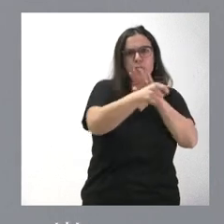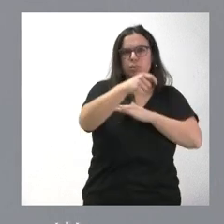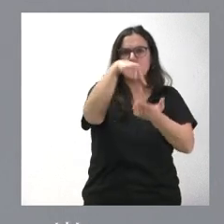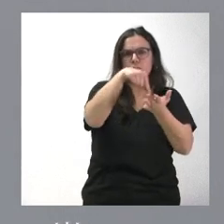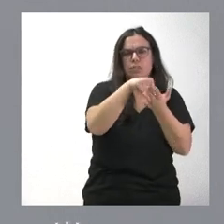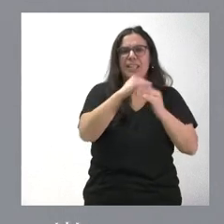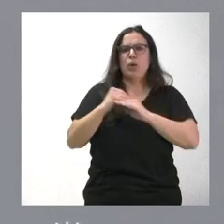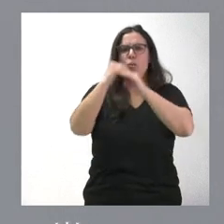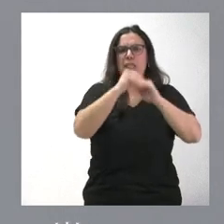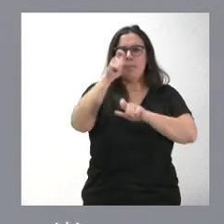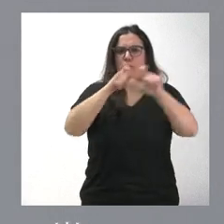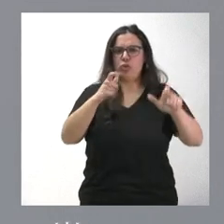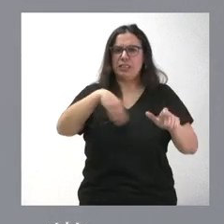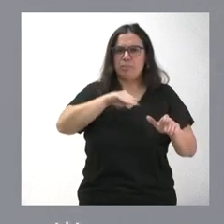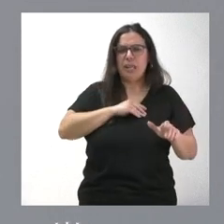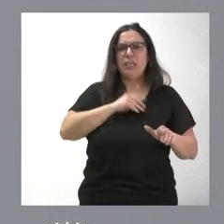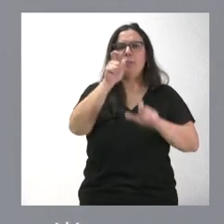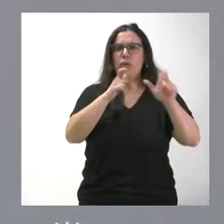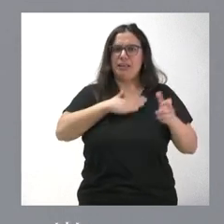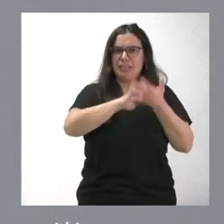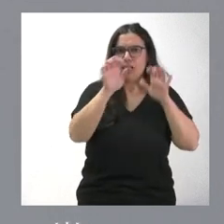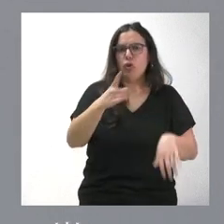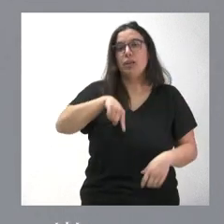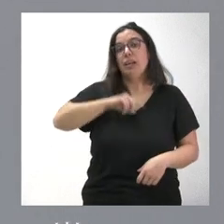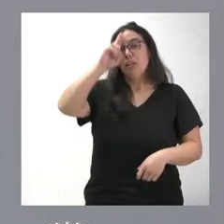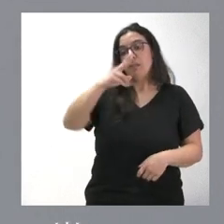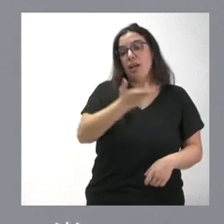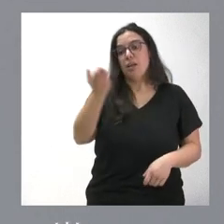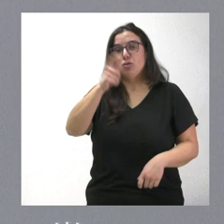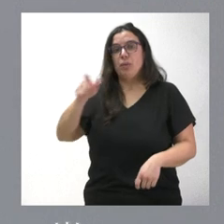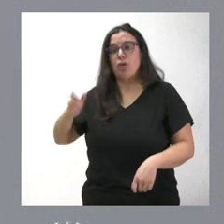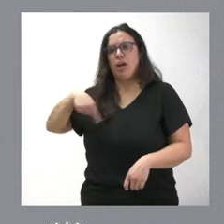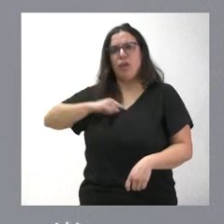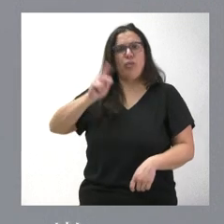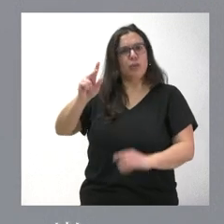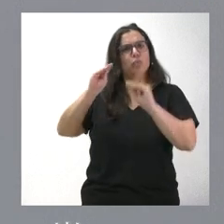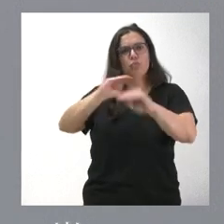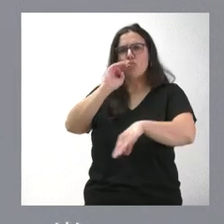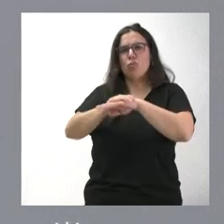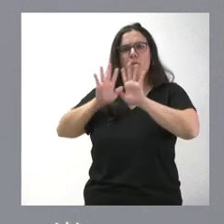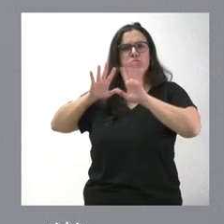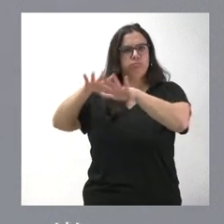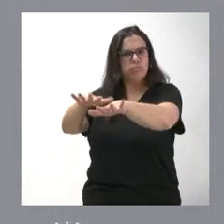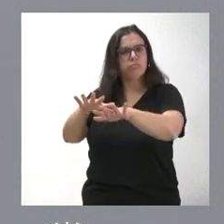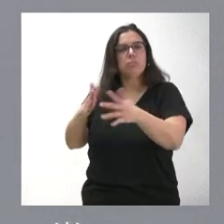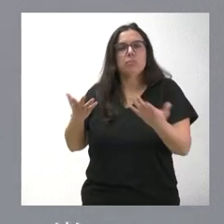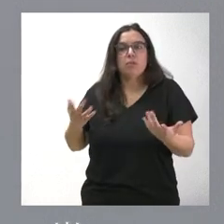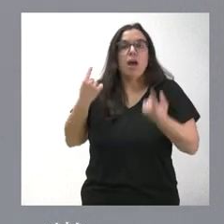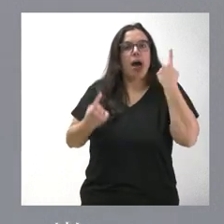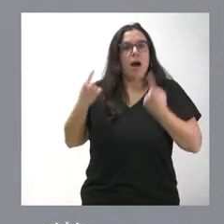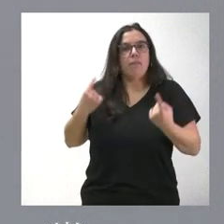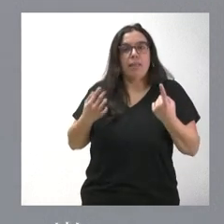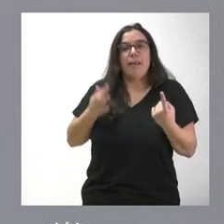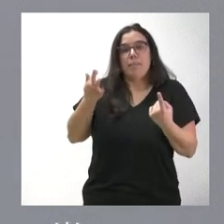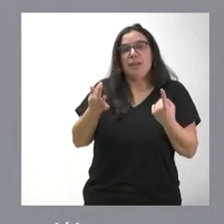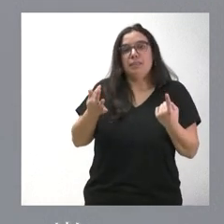derechos de las personas de Castilla y León y vamos a respetar a todas aquellas personas que legítimamente deciden manifestarse y, en algunas ocasiones, además,